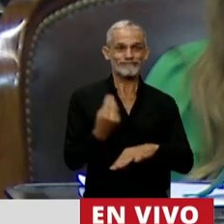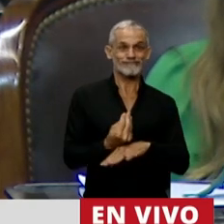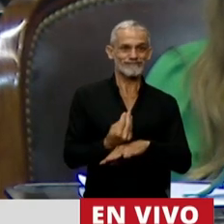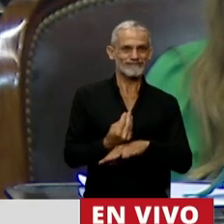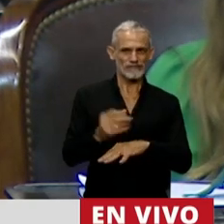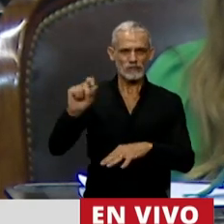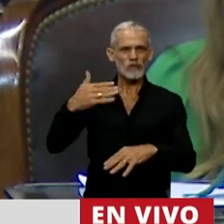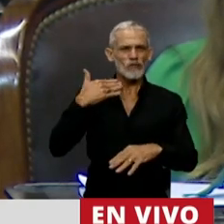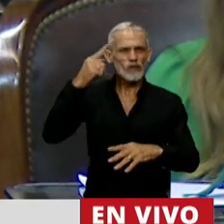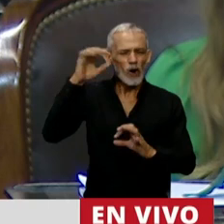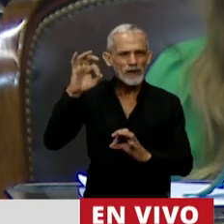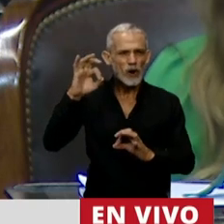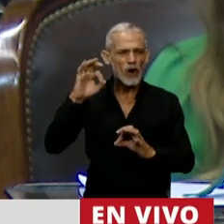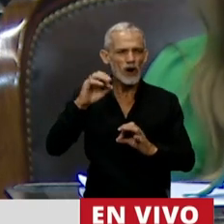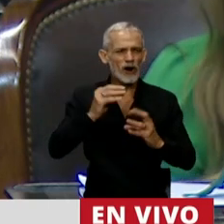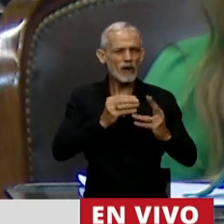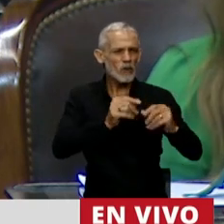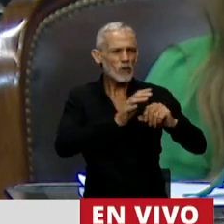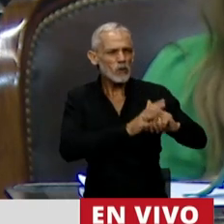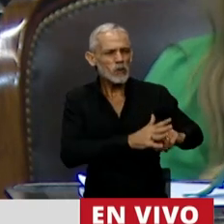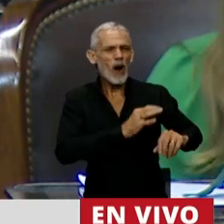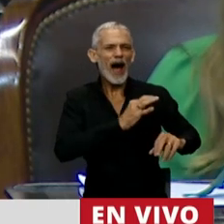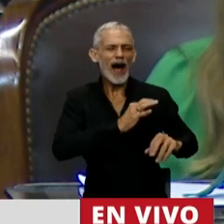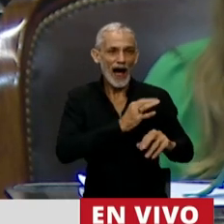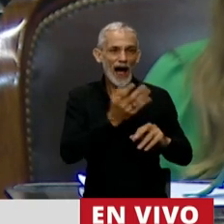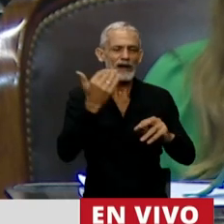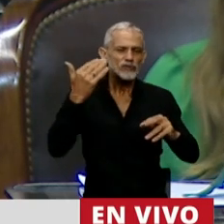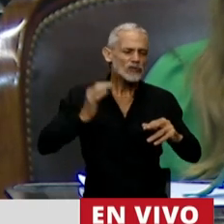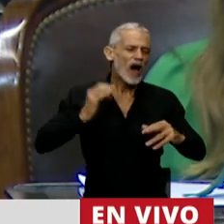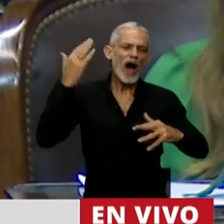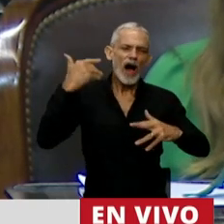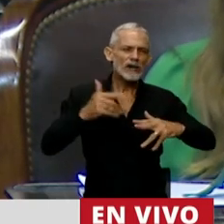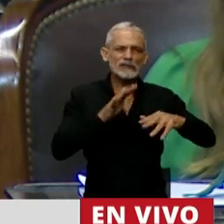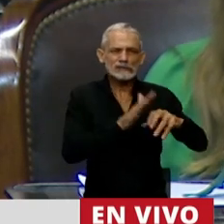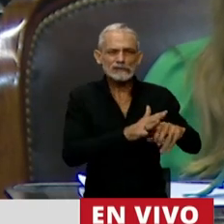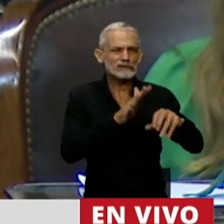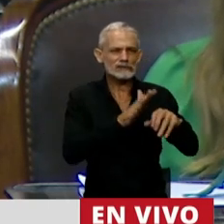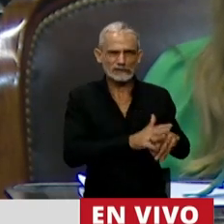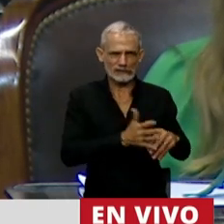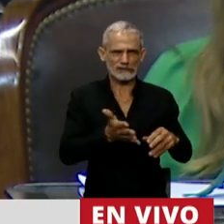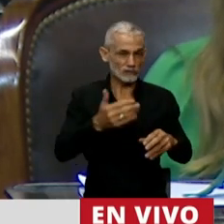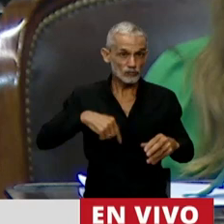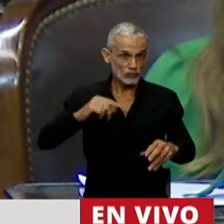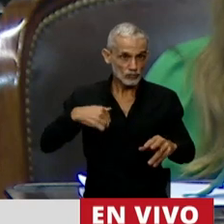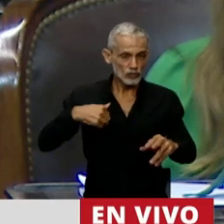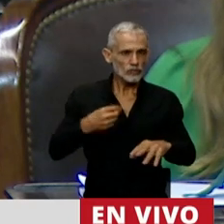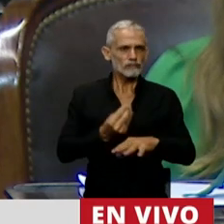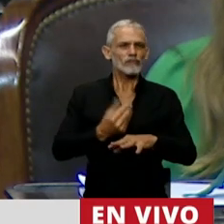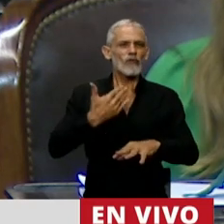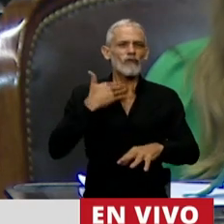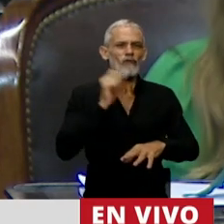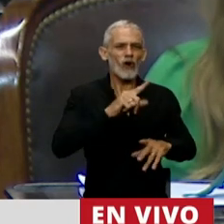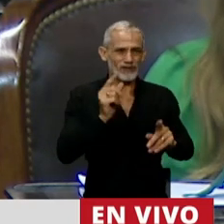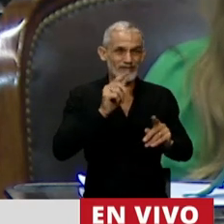invisibilizadas por años. Somos la voz de todas esas